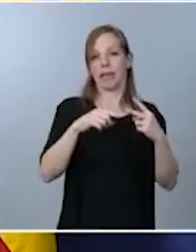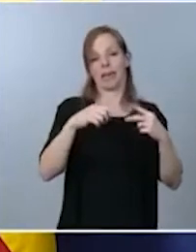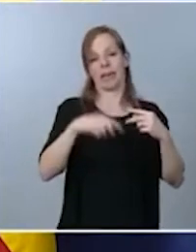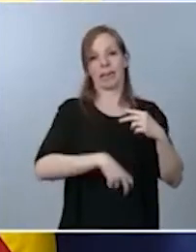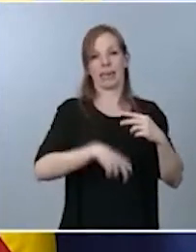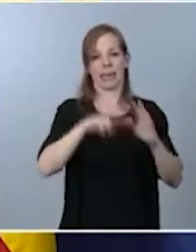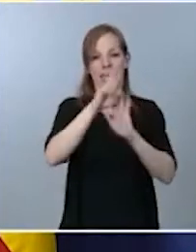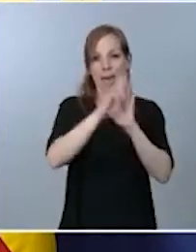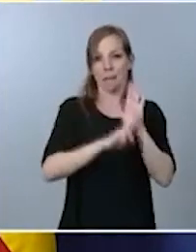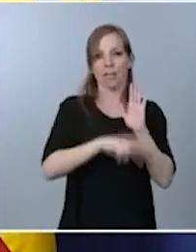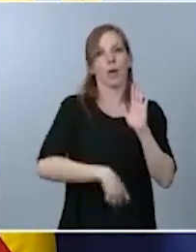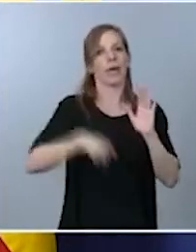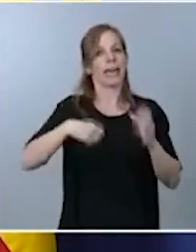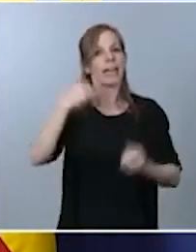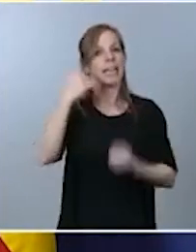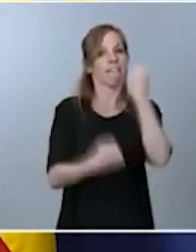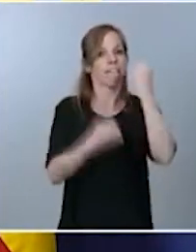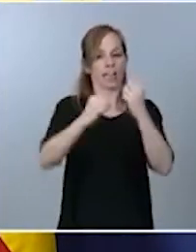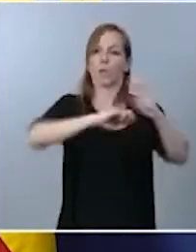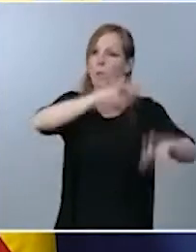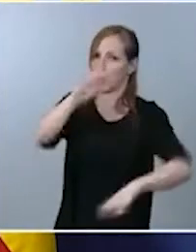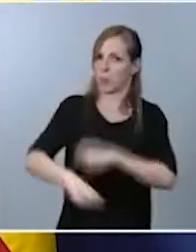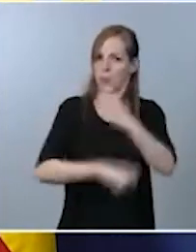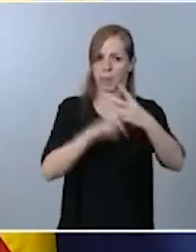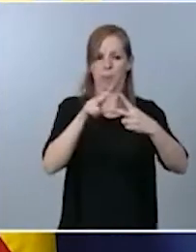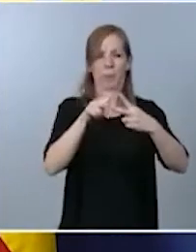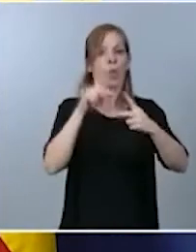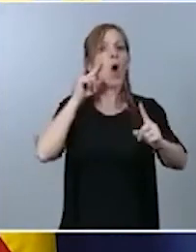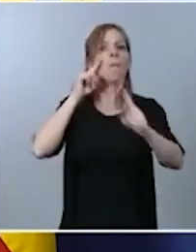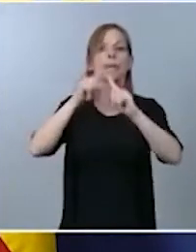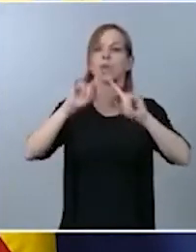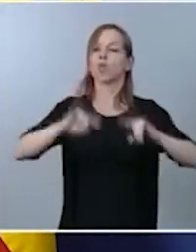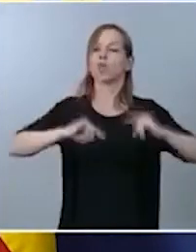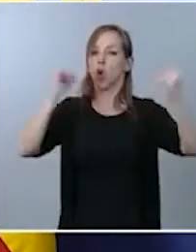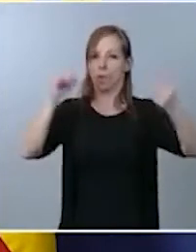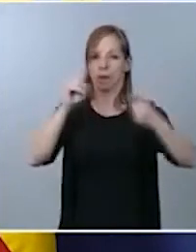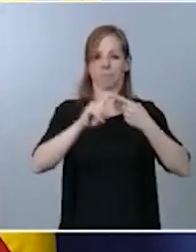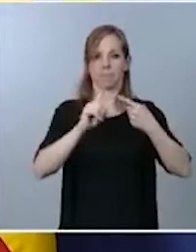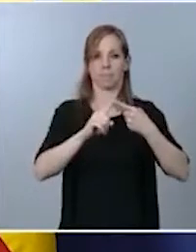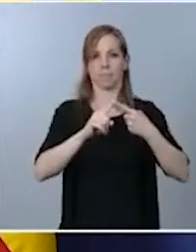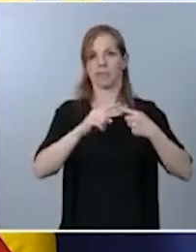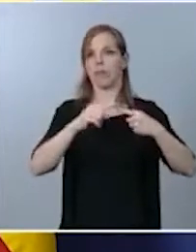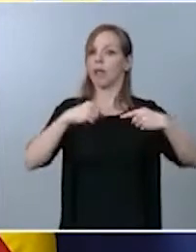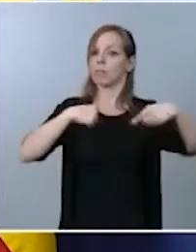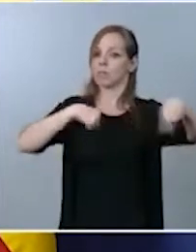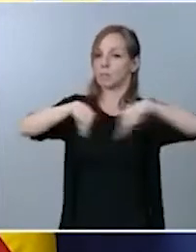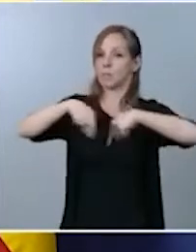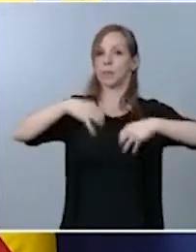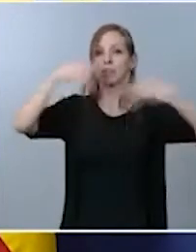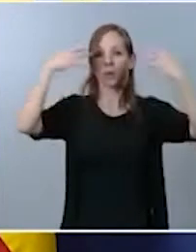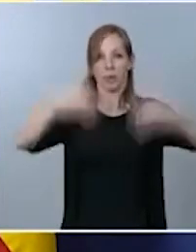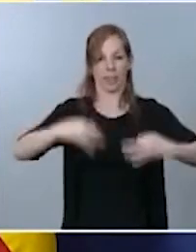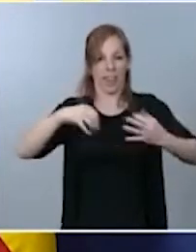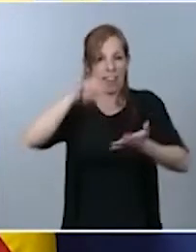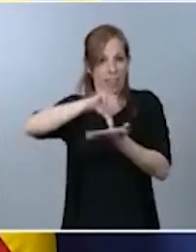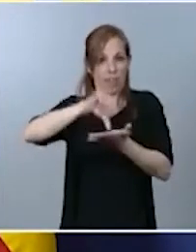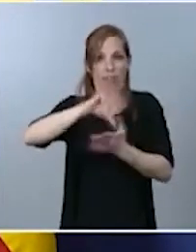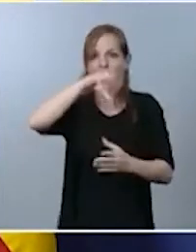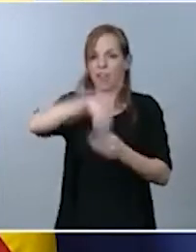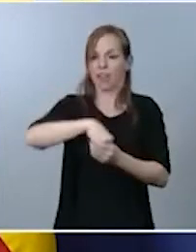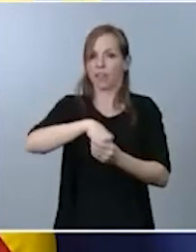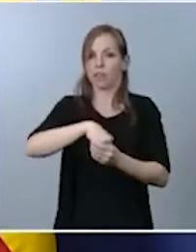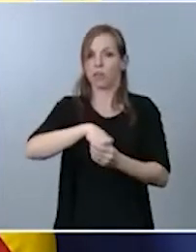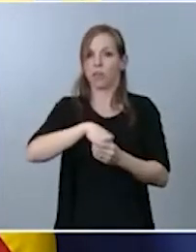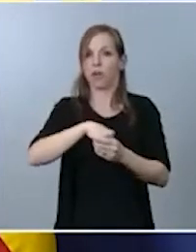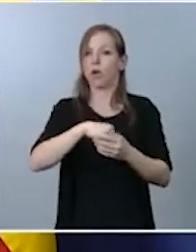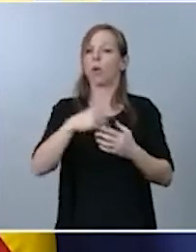objetivo. Por una parte, mejorar la seguridad vial en el tráfico urbano mediante una reducción de los límites de velocidad